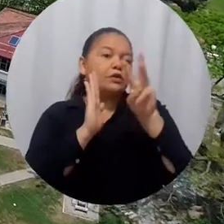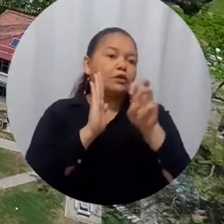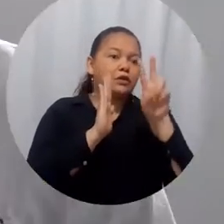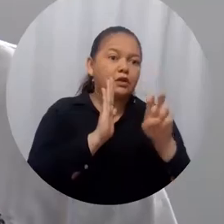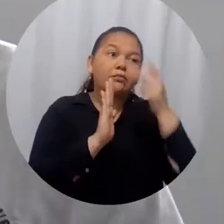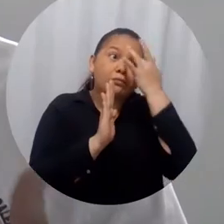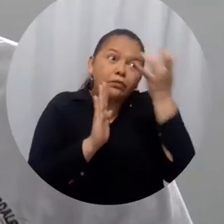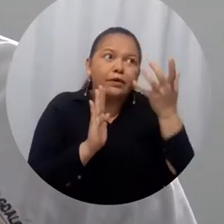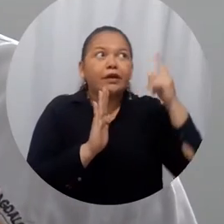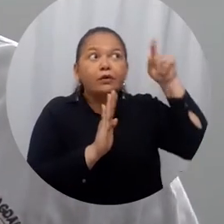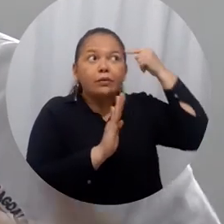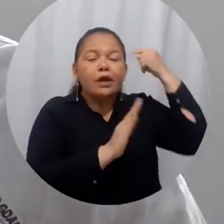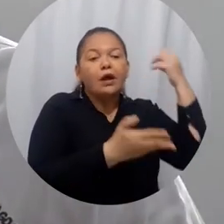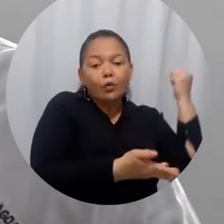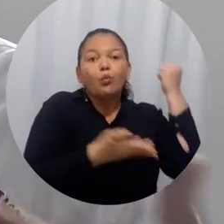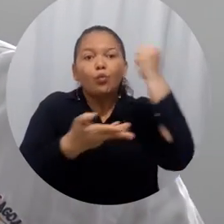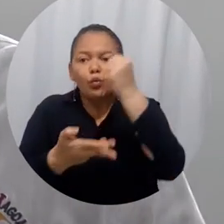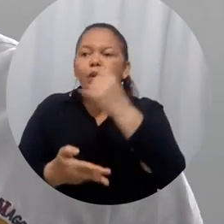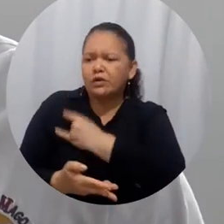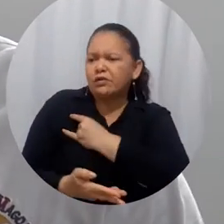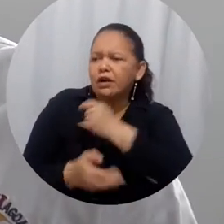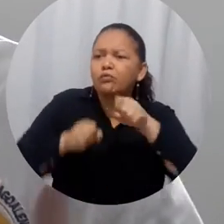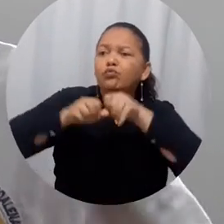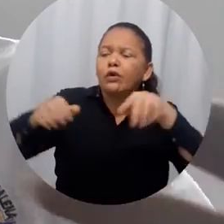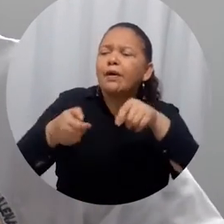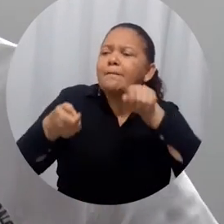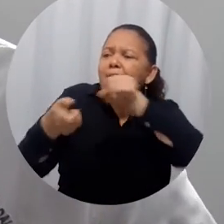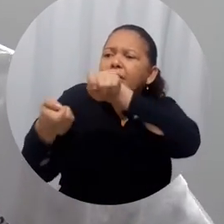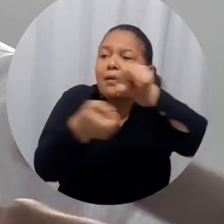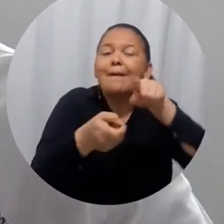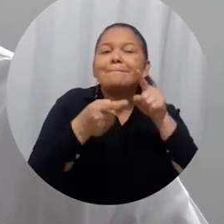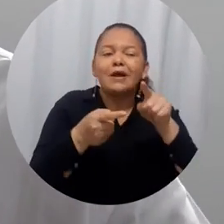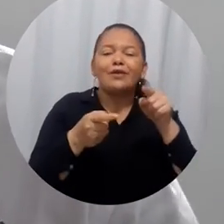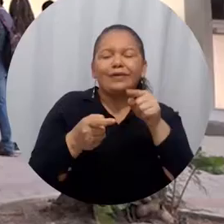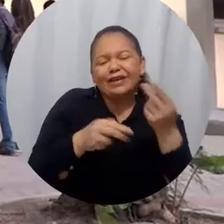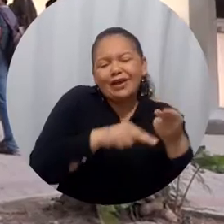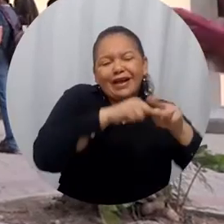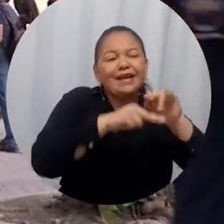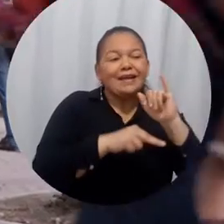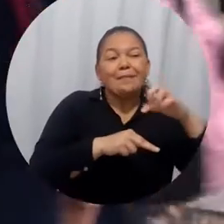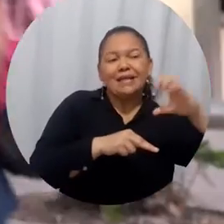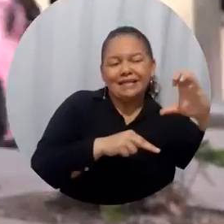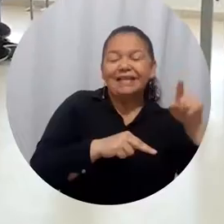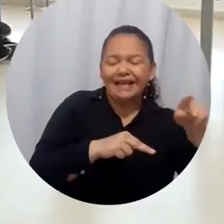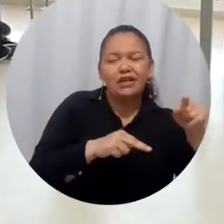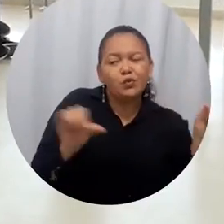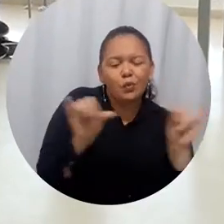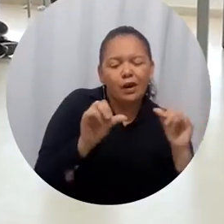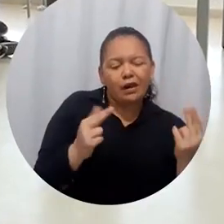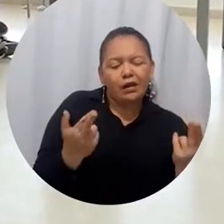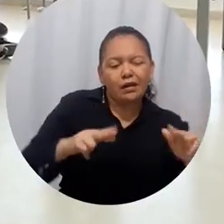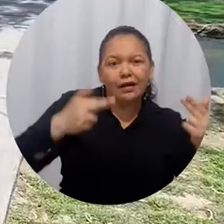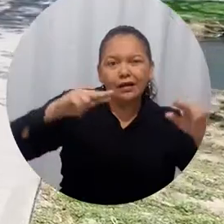públicas un presupuesto para funcionamiento de inversión que crece cada año con el IPC, pero resulta que los gastos de las